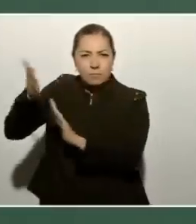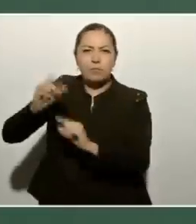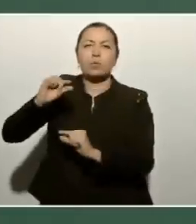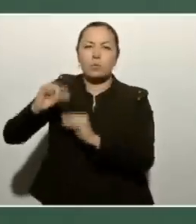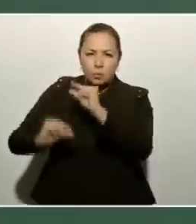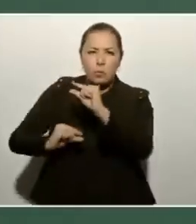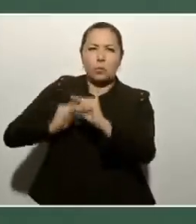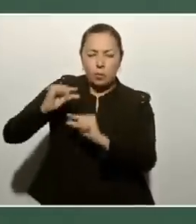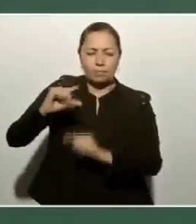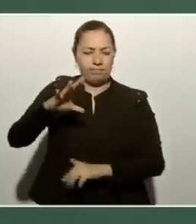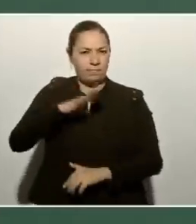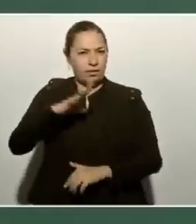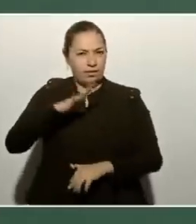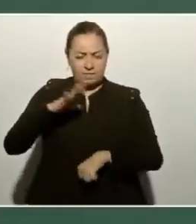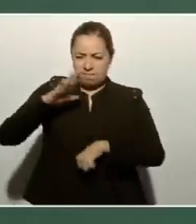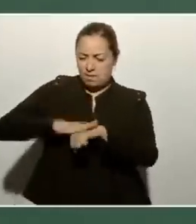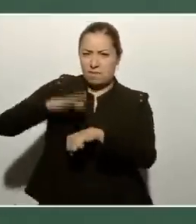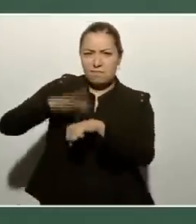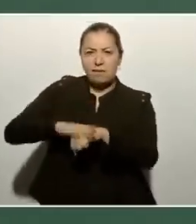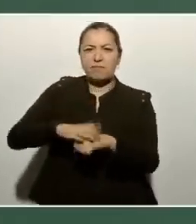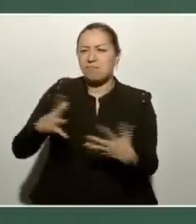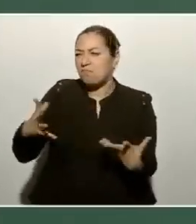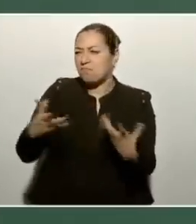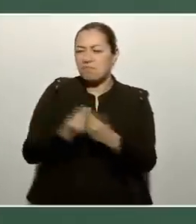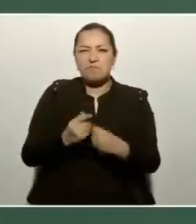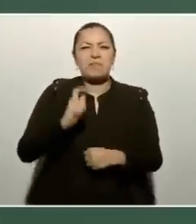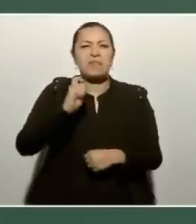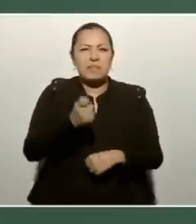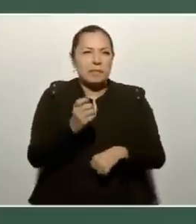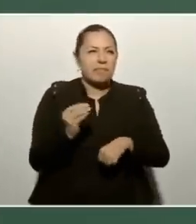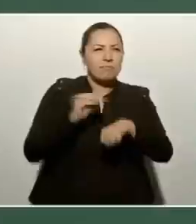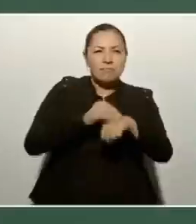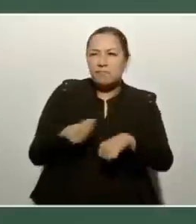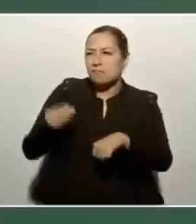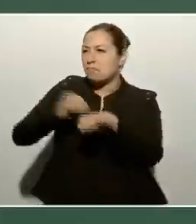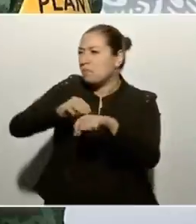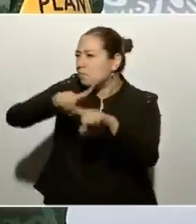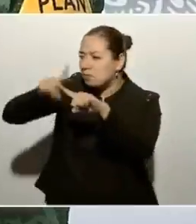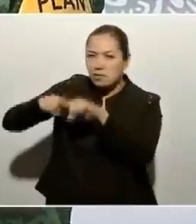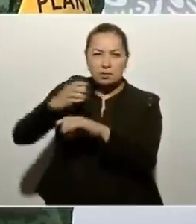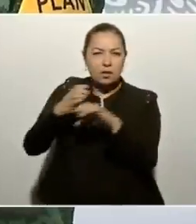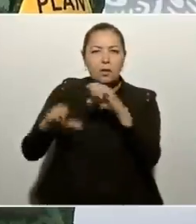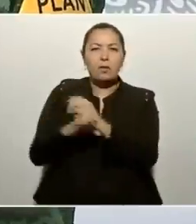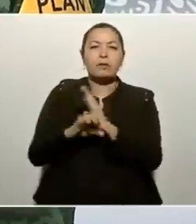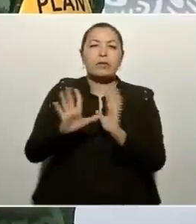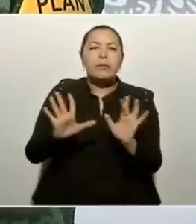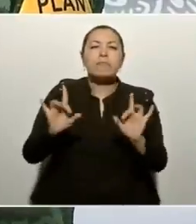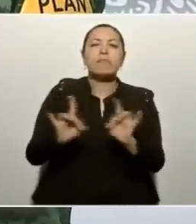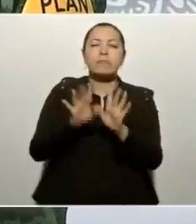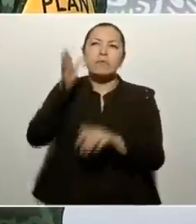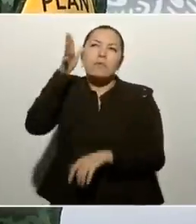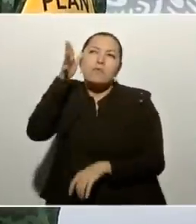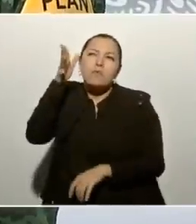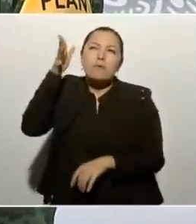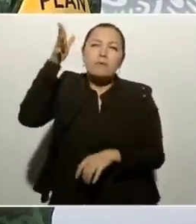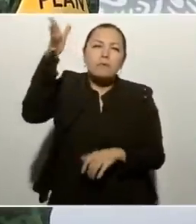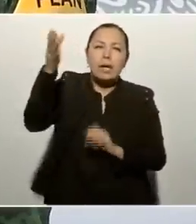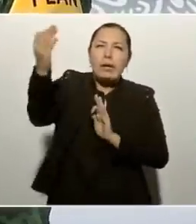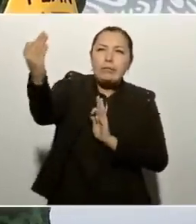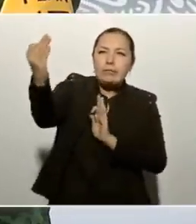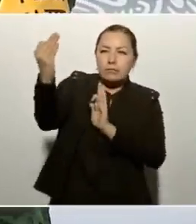infraestructura que aunada al equipamiento e incremento de efectivos, en un futuro no muy lejano, se consolidará